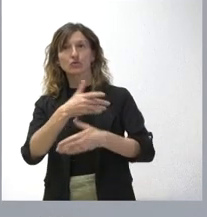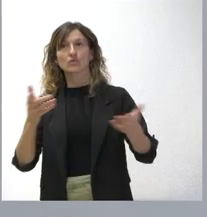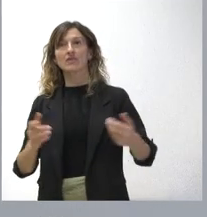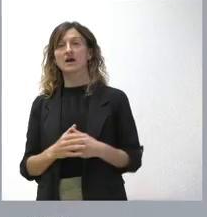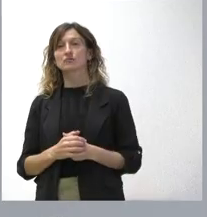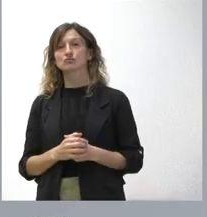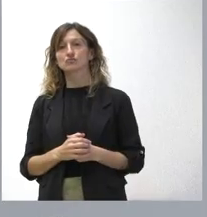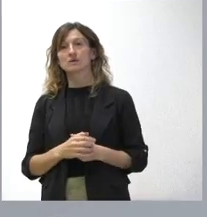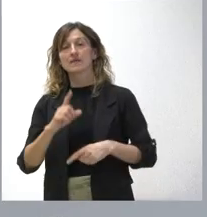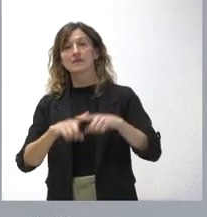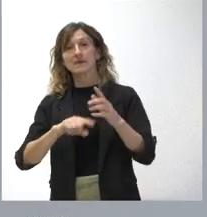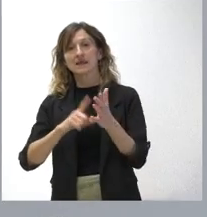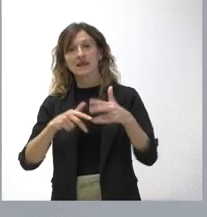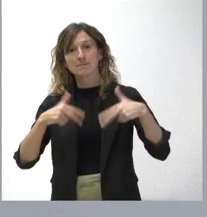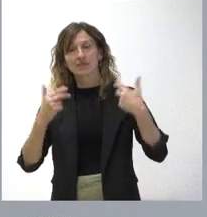del margen que nos permita la ley.